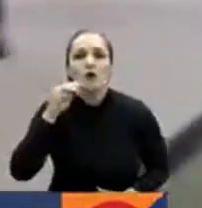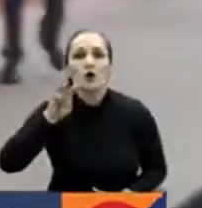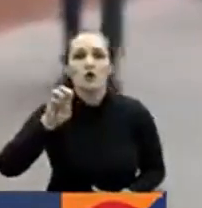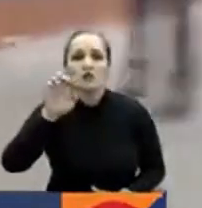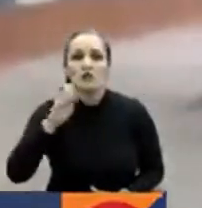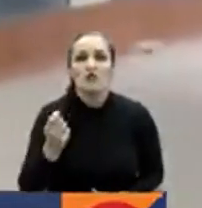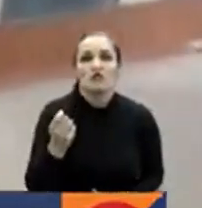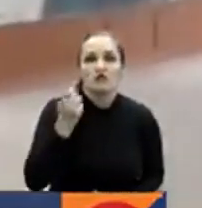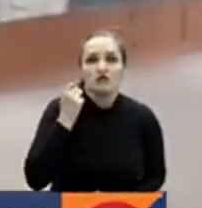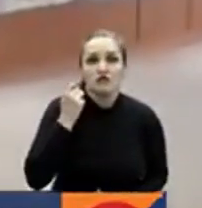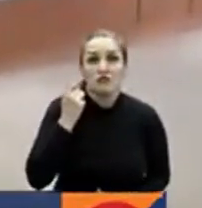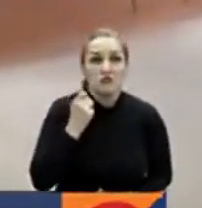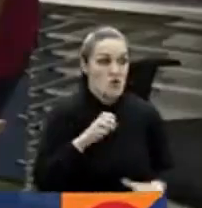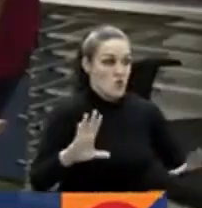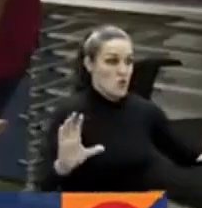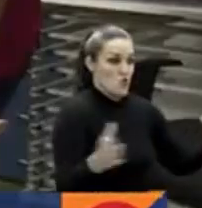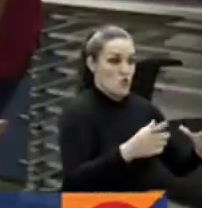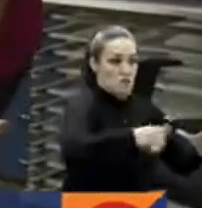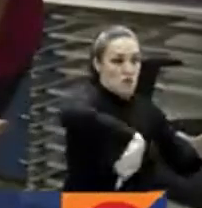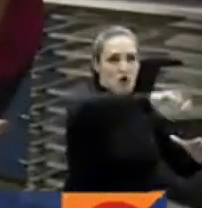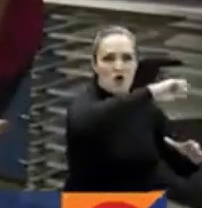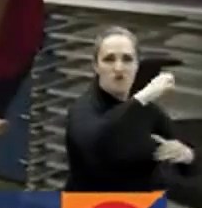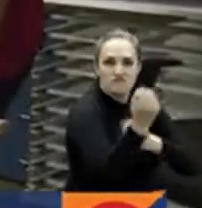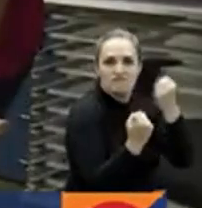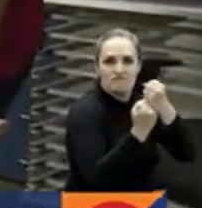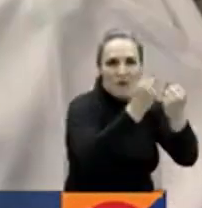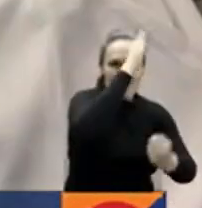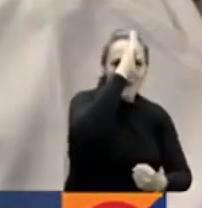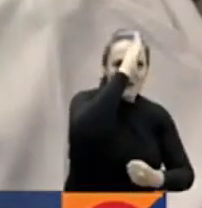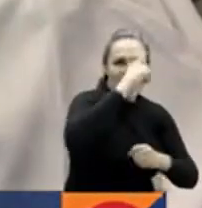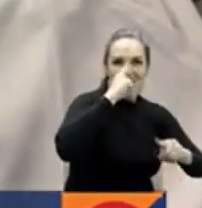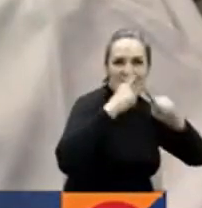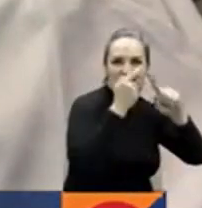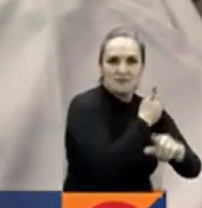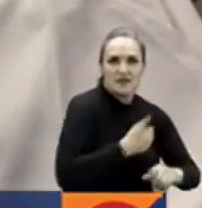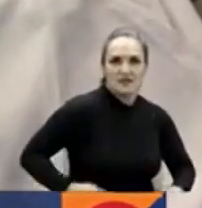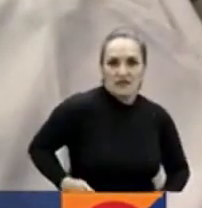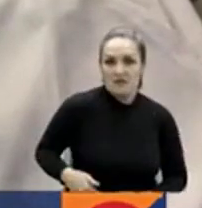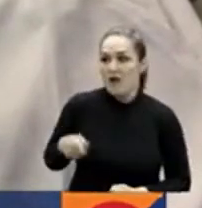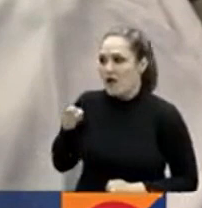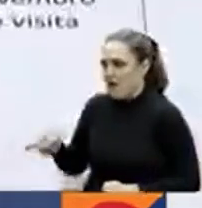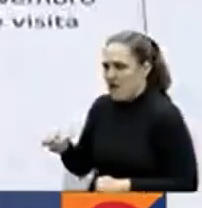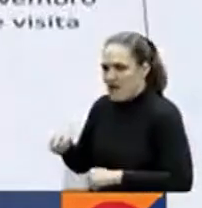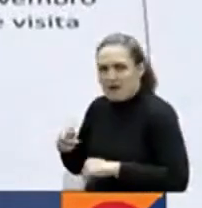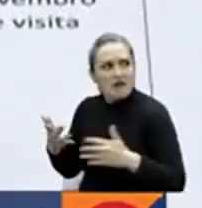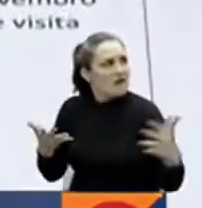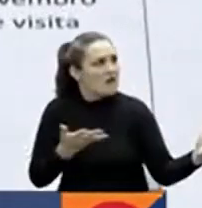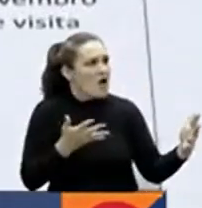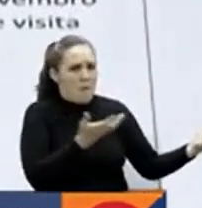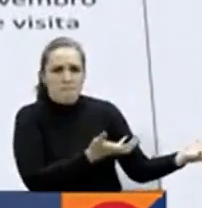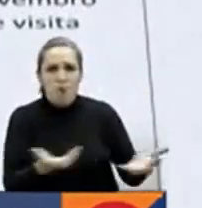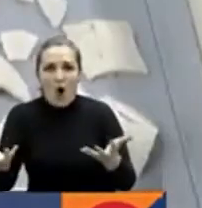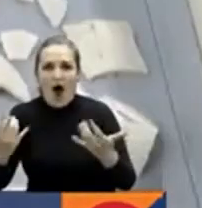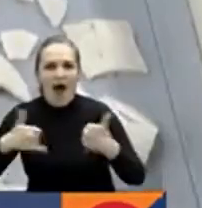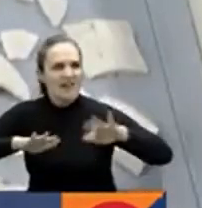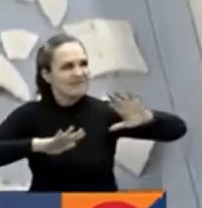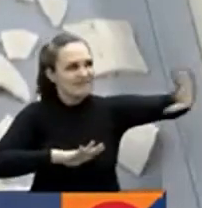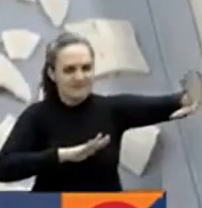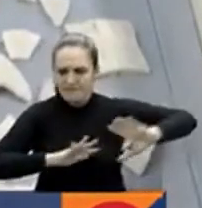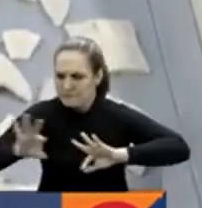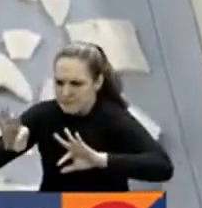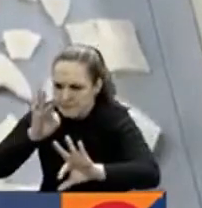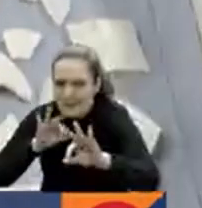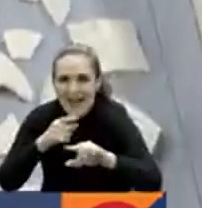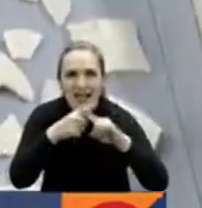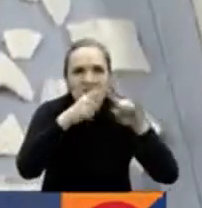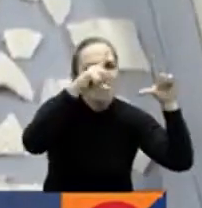año de la intención de fragmentarlo. Y este laboratorio pone a prueba su memoria y apoyada en fotos, intenta que el